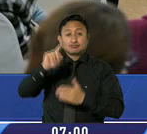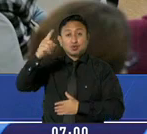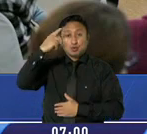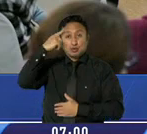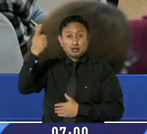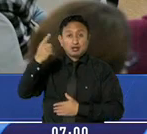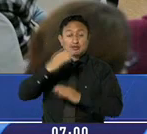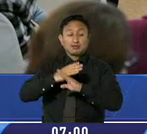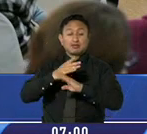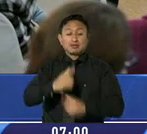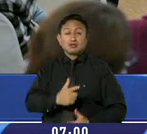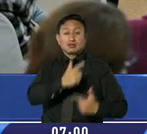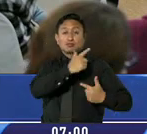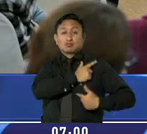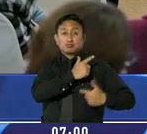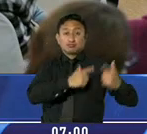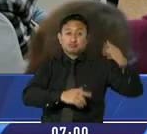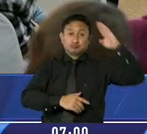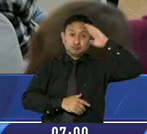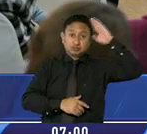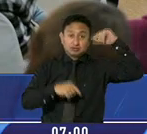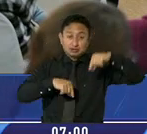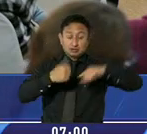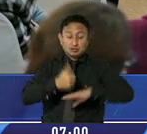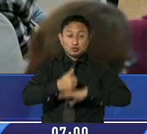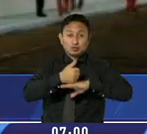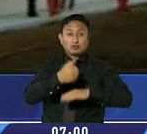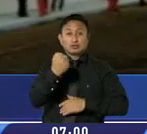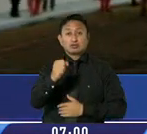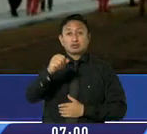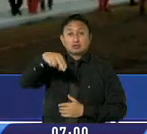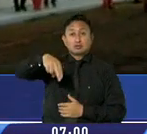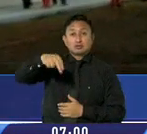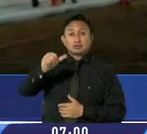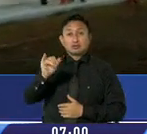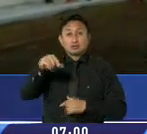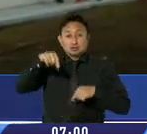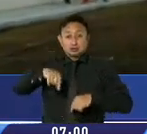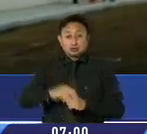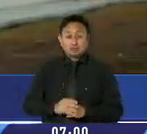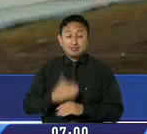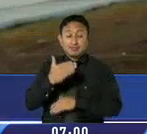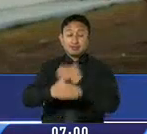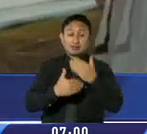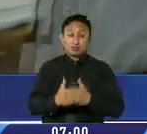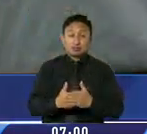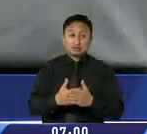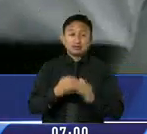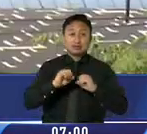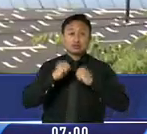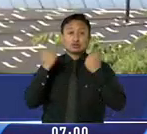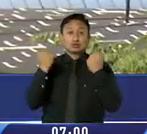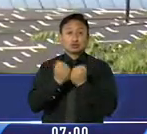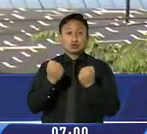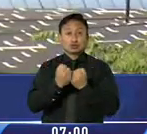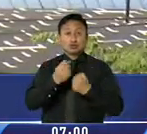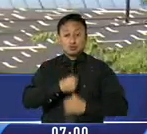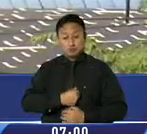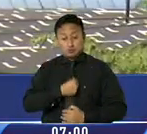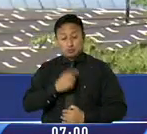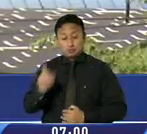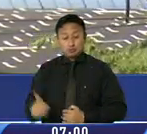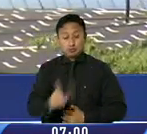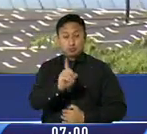ministros de defensa, policía nacional y autoridades de la ESNAI. Más tarde estuvieron con representantes de la sociedad civil y después en la